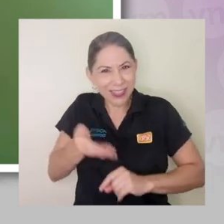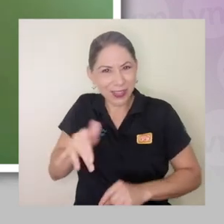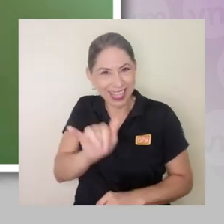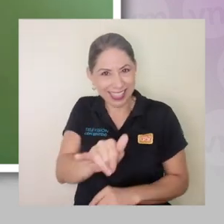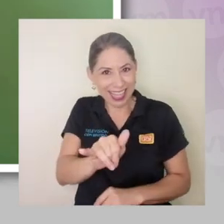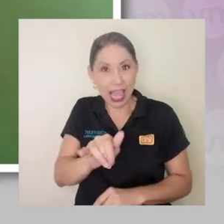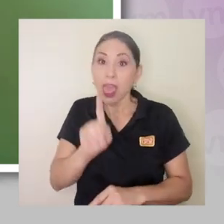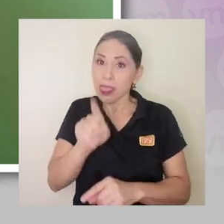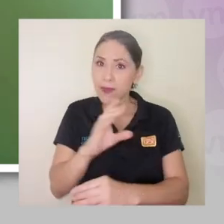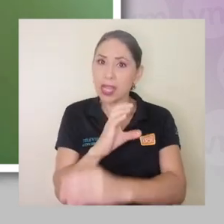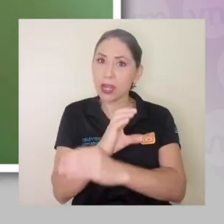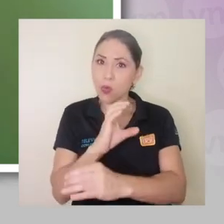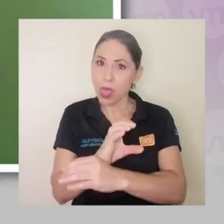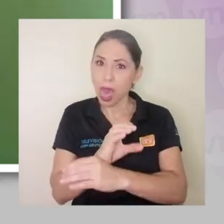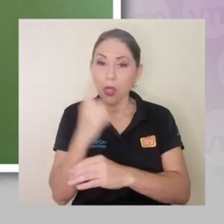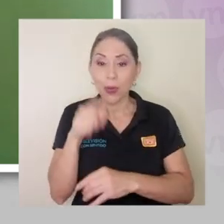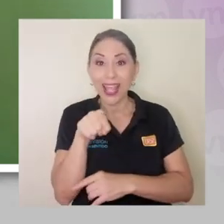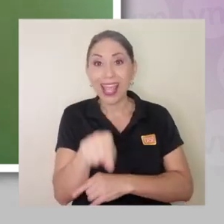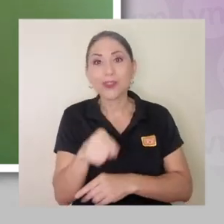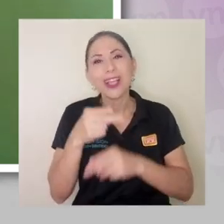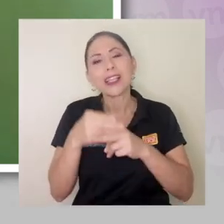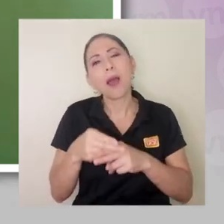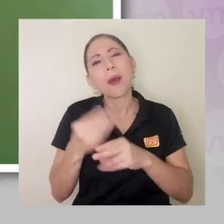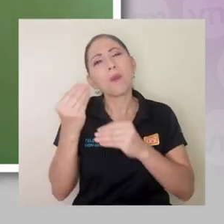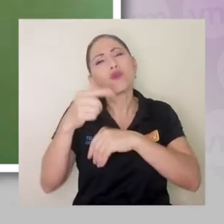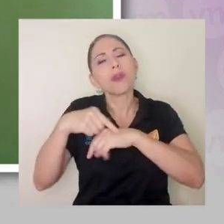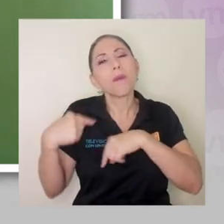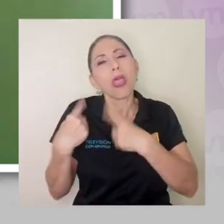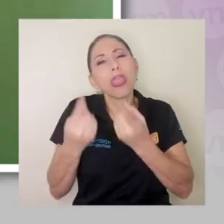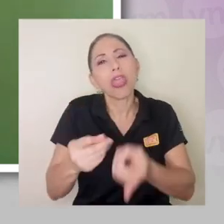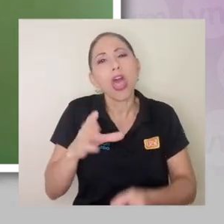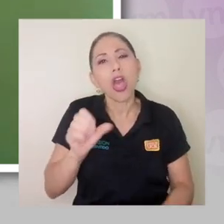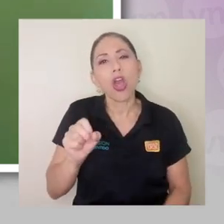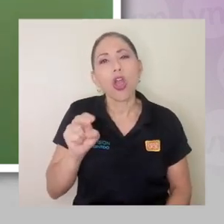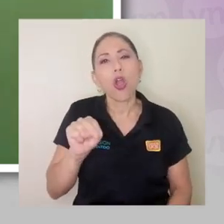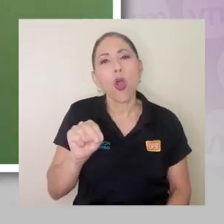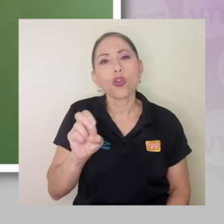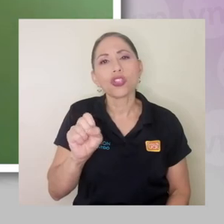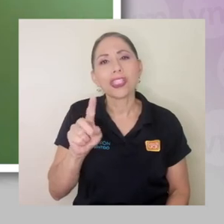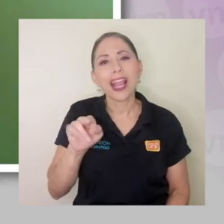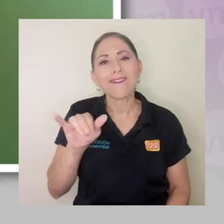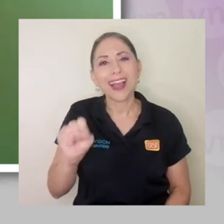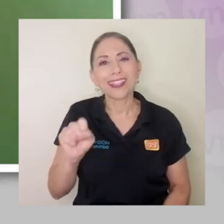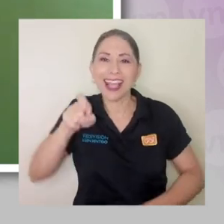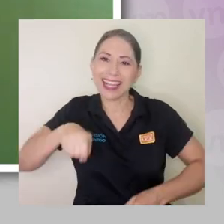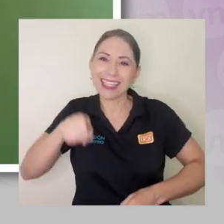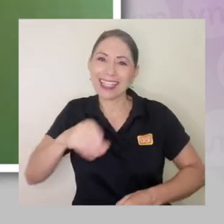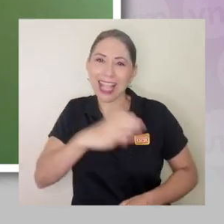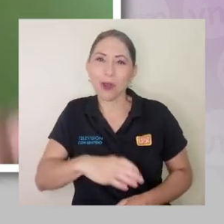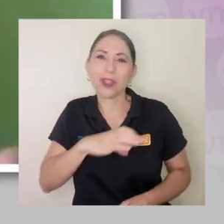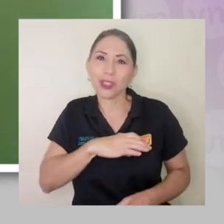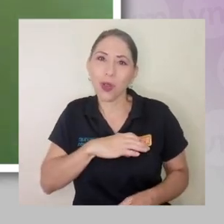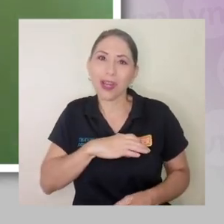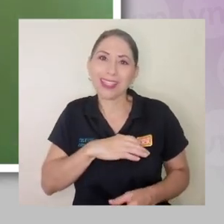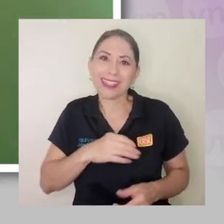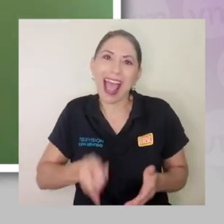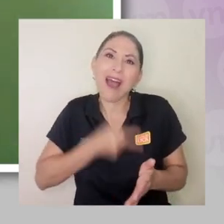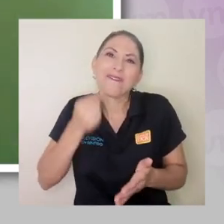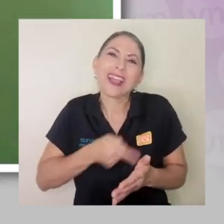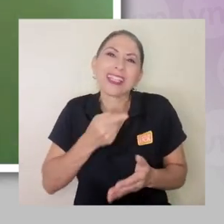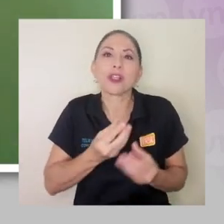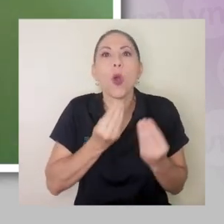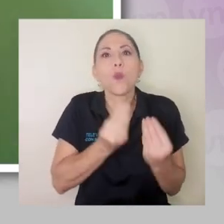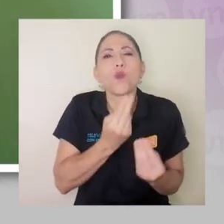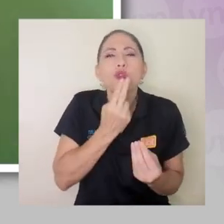conservas, pues, necesitan condiciones que generalmente son o muy dulces o saladas para poder ser una